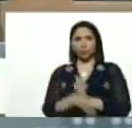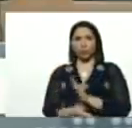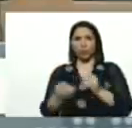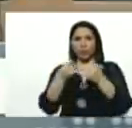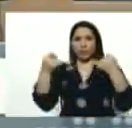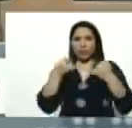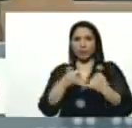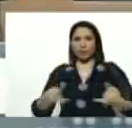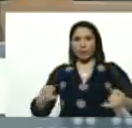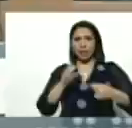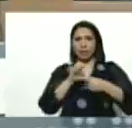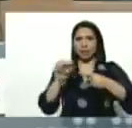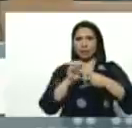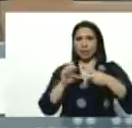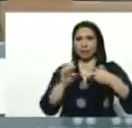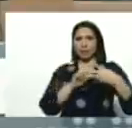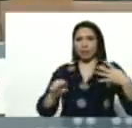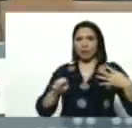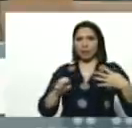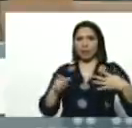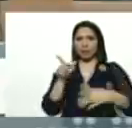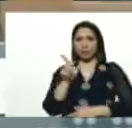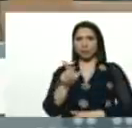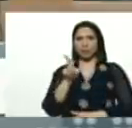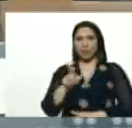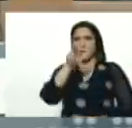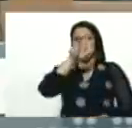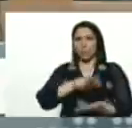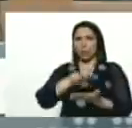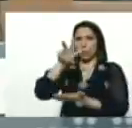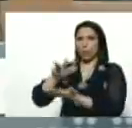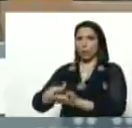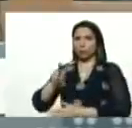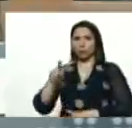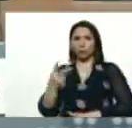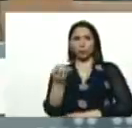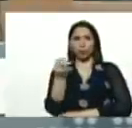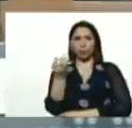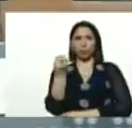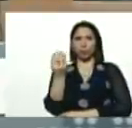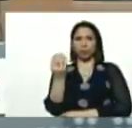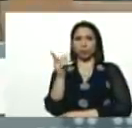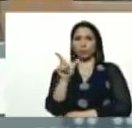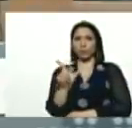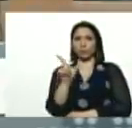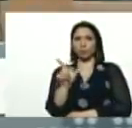partido, que se aprobaron, creo que en el segundo congreso, del partido socialista, unido de Venezuela,